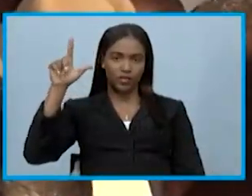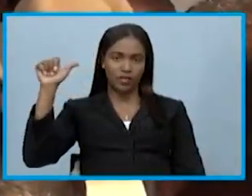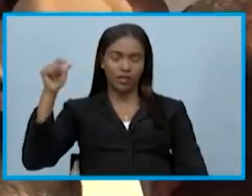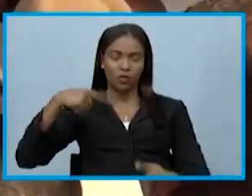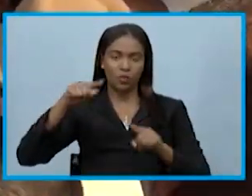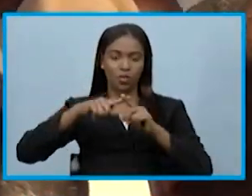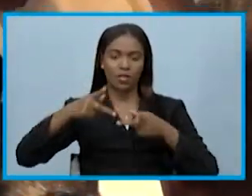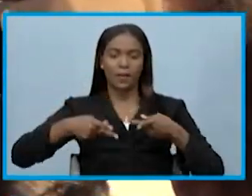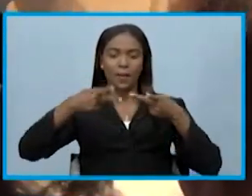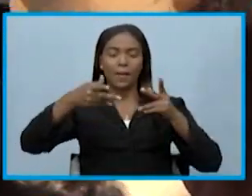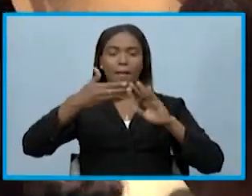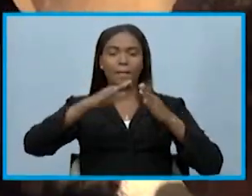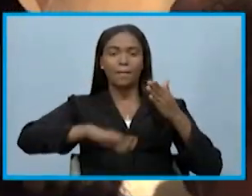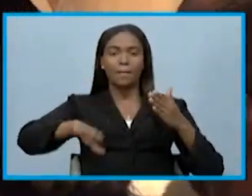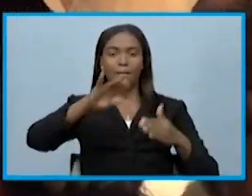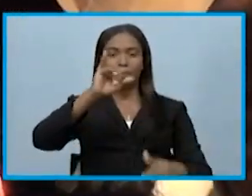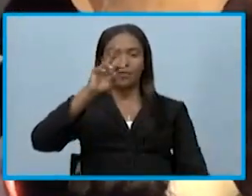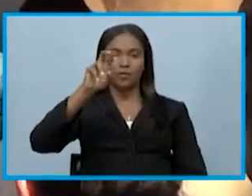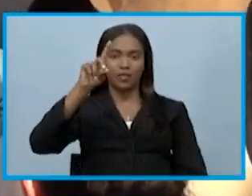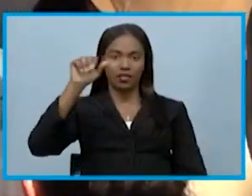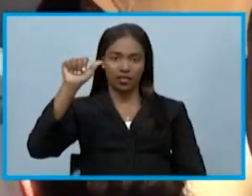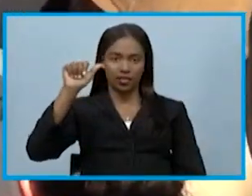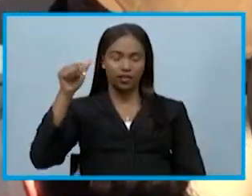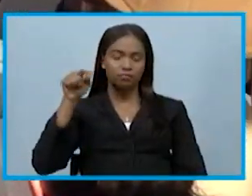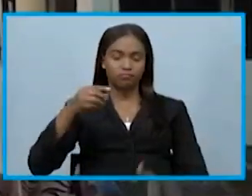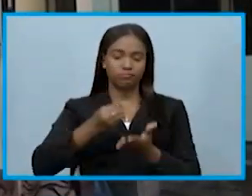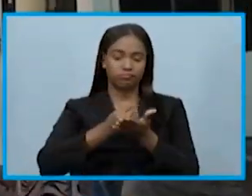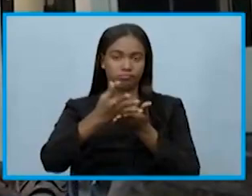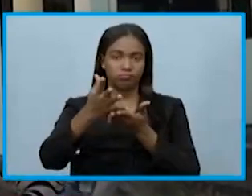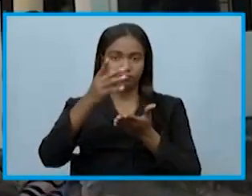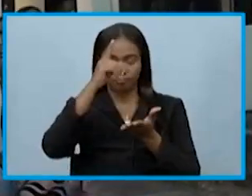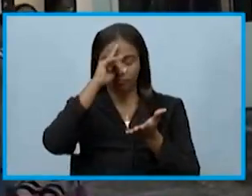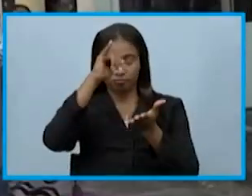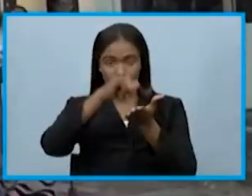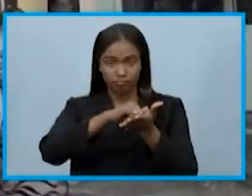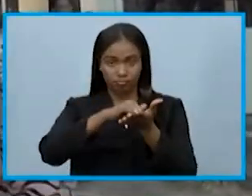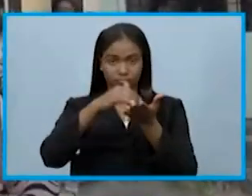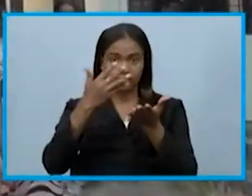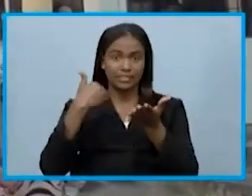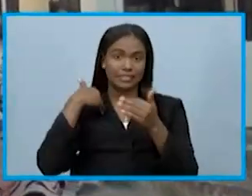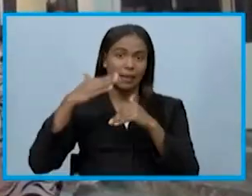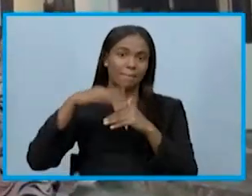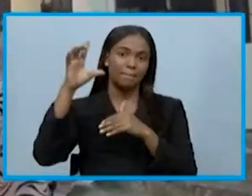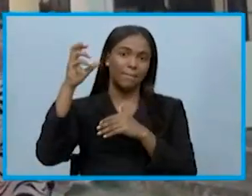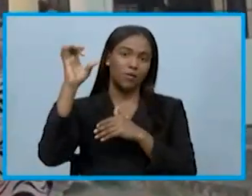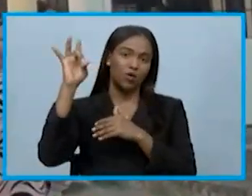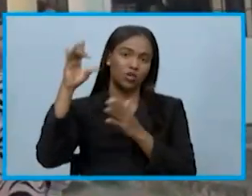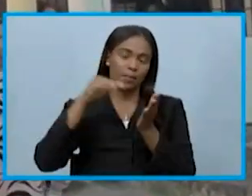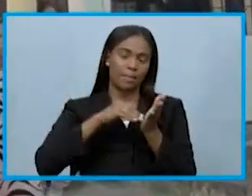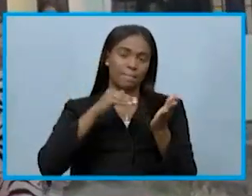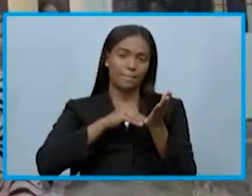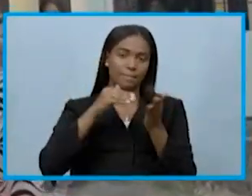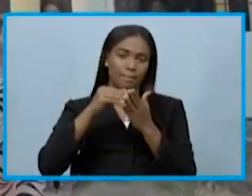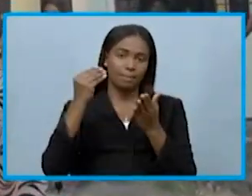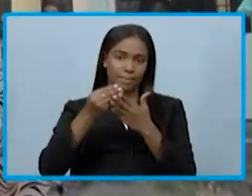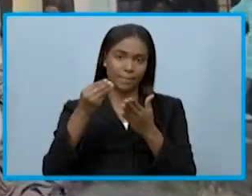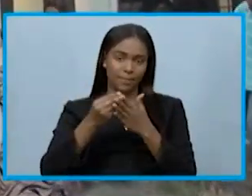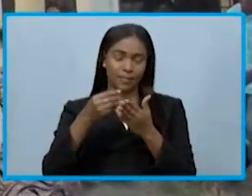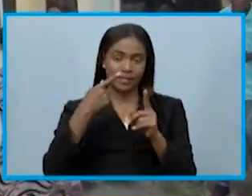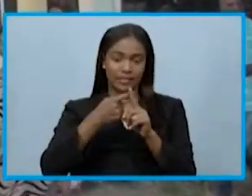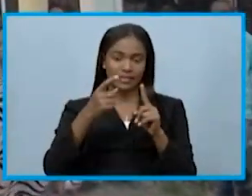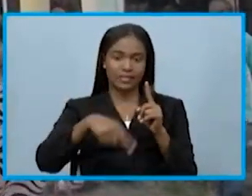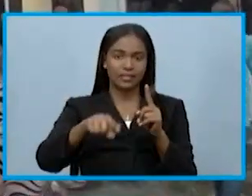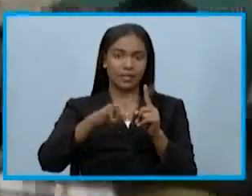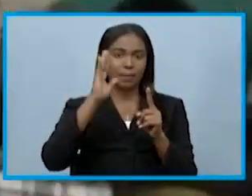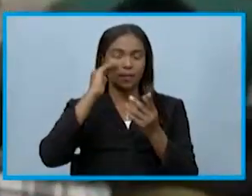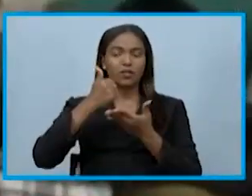sector In Vivienda en Santo Domingo Este. La inversión de la iniciativa es de más de 12 mil millones de pesos, los cuales